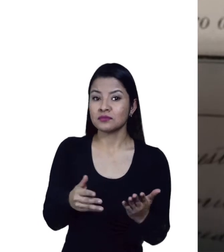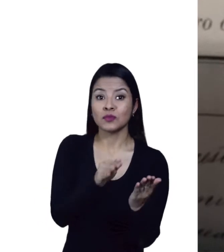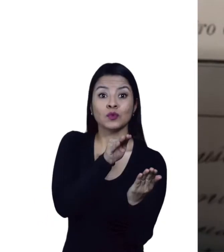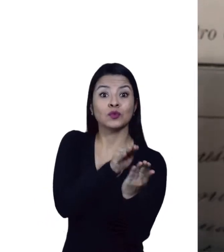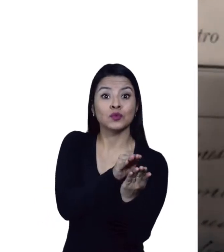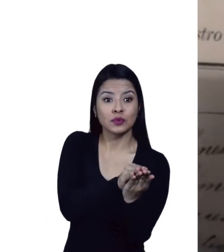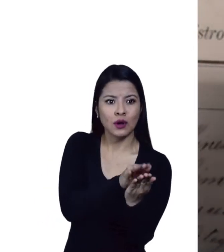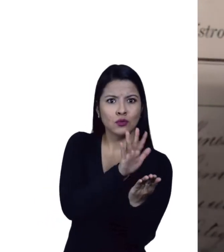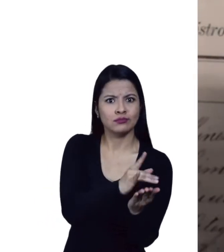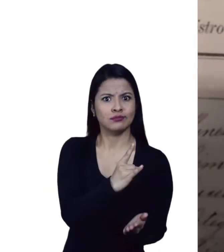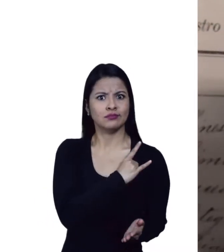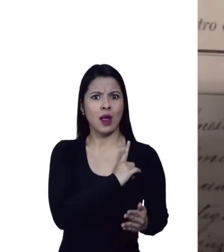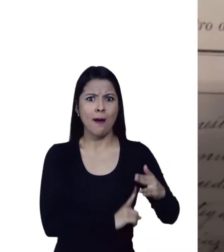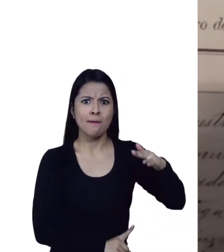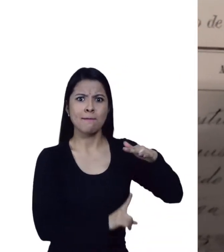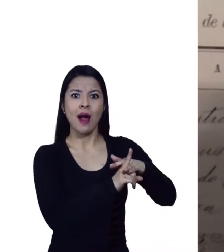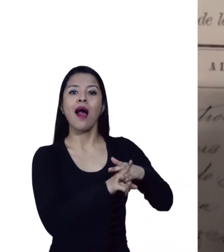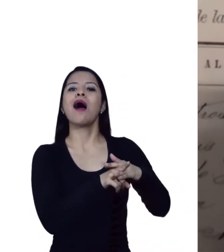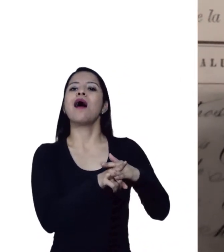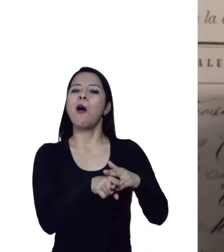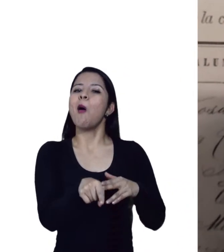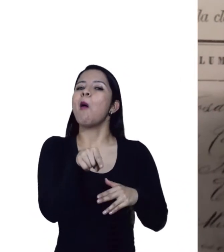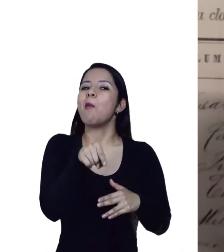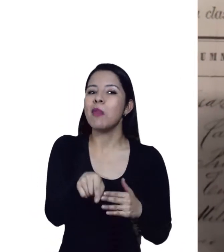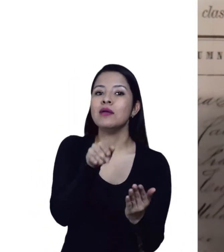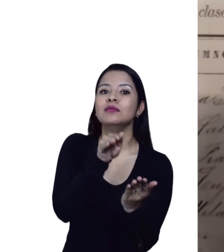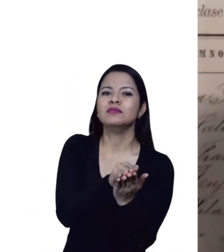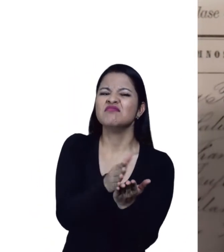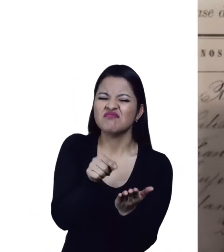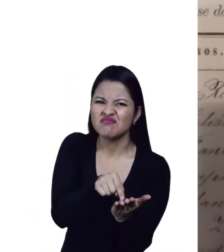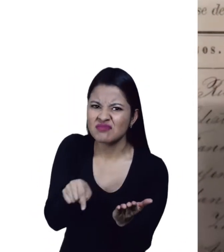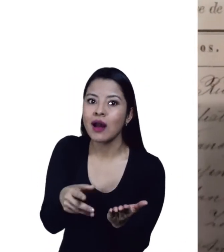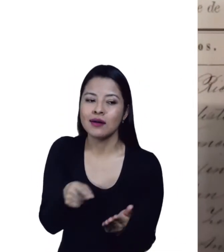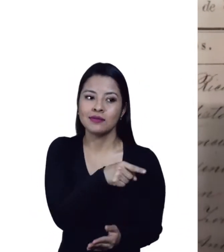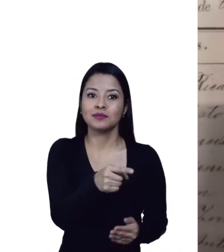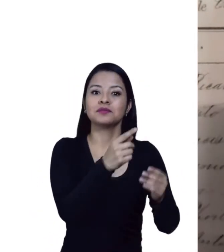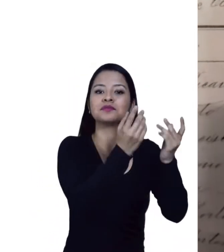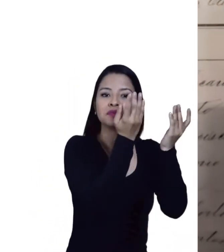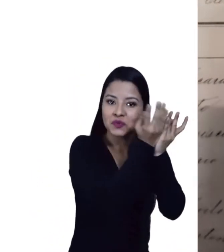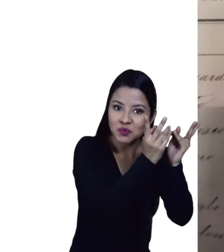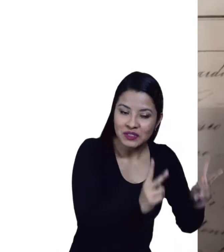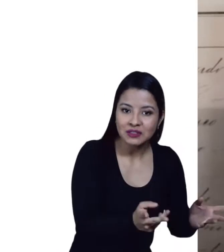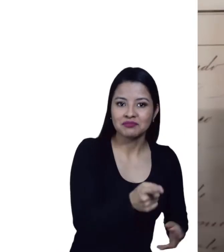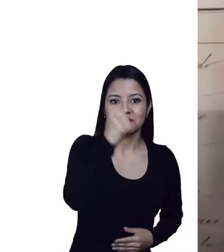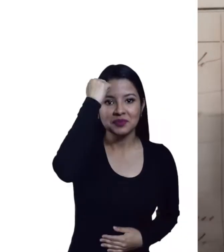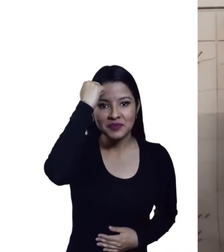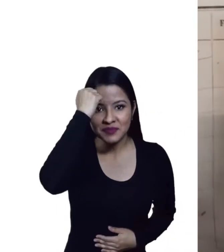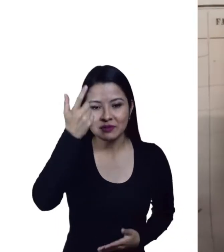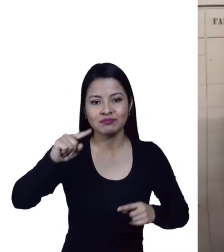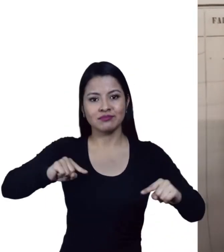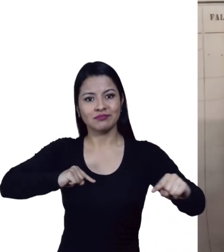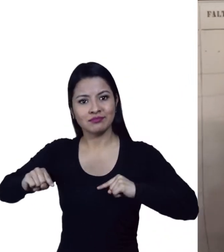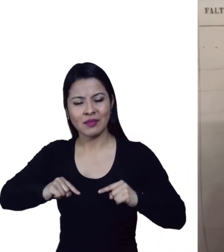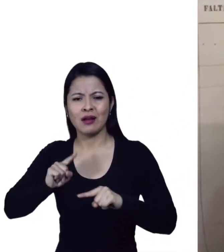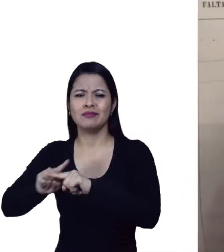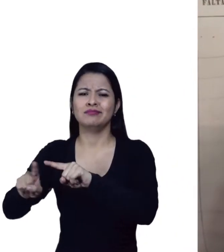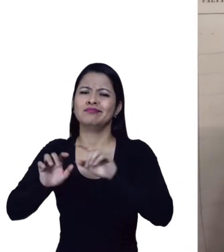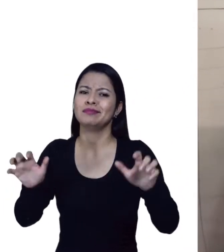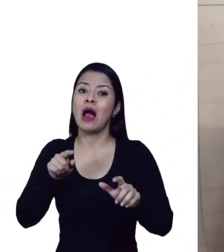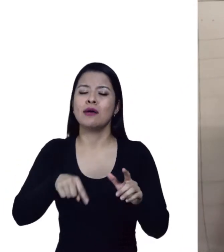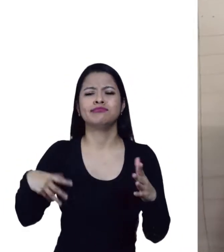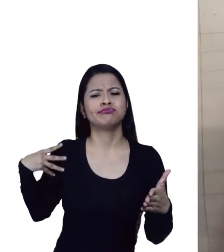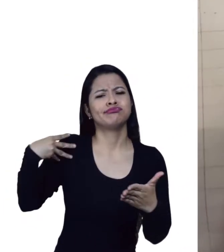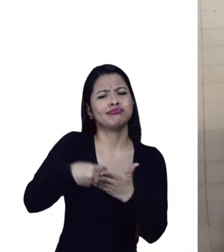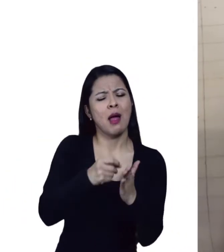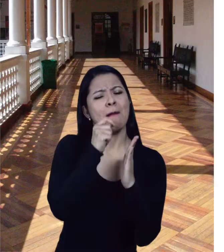Los documentos fundacionales, documentos que hablan de estudiantes, profesores, la administración y la vida cotidiana por más de